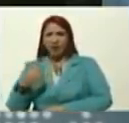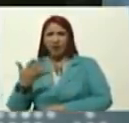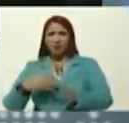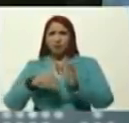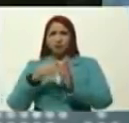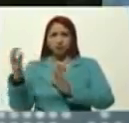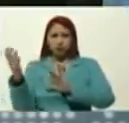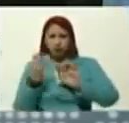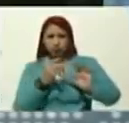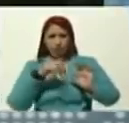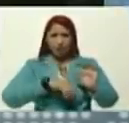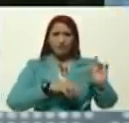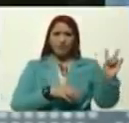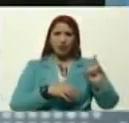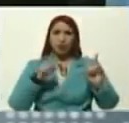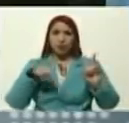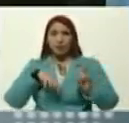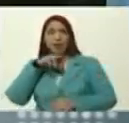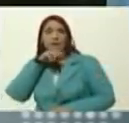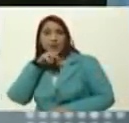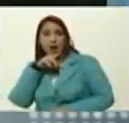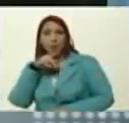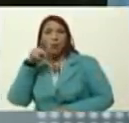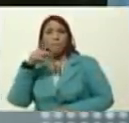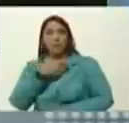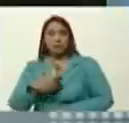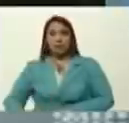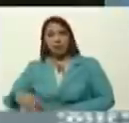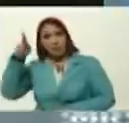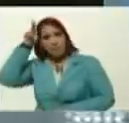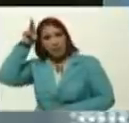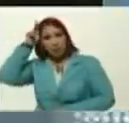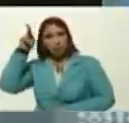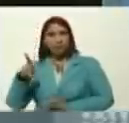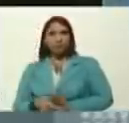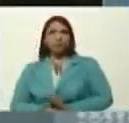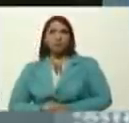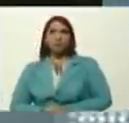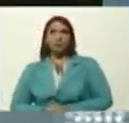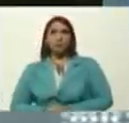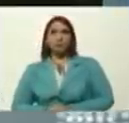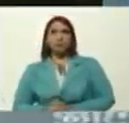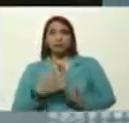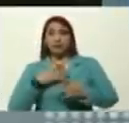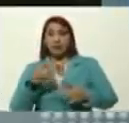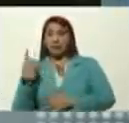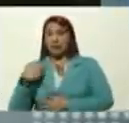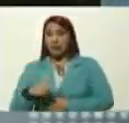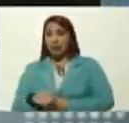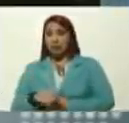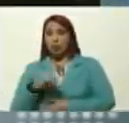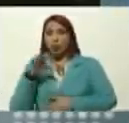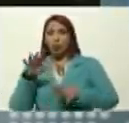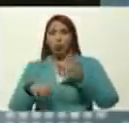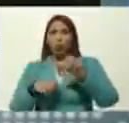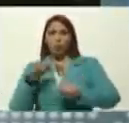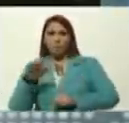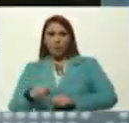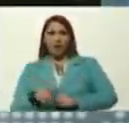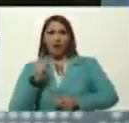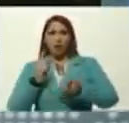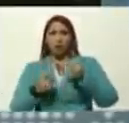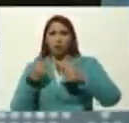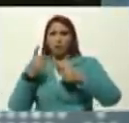hablamos también, con el presidente del Perú, de, un interés que tenemos, de compras, de algunos